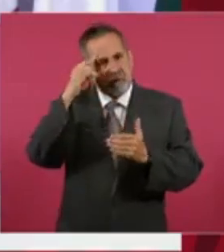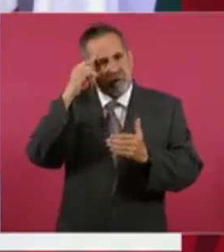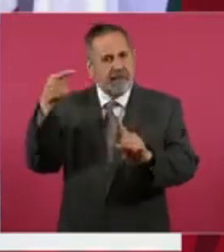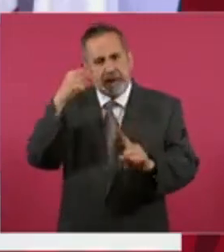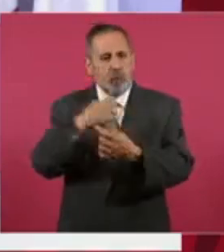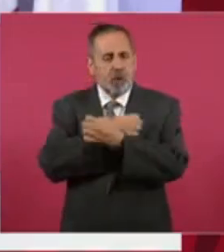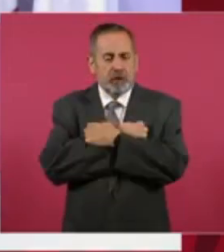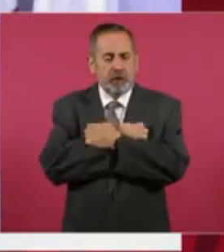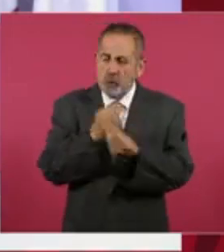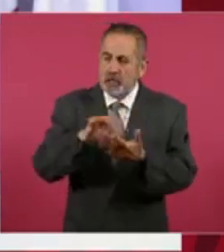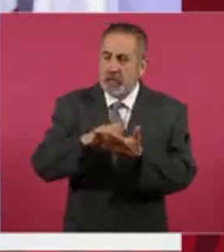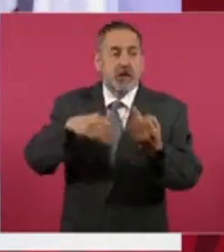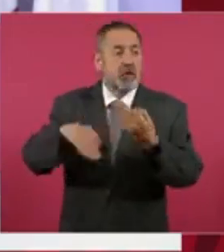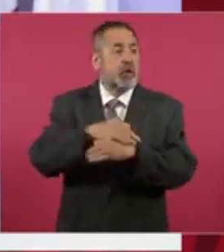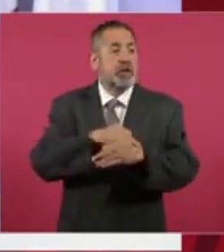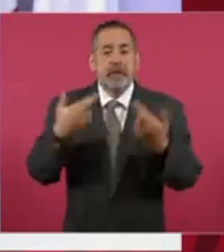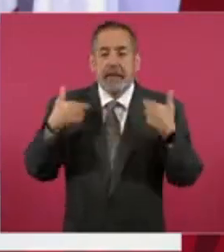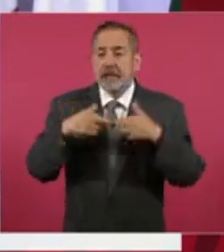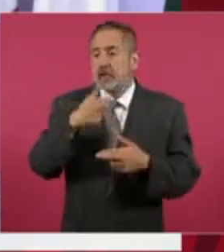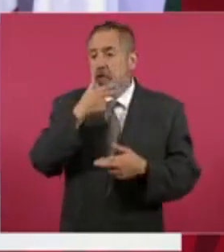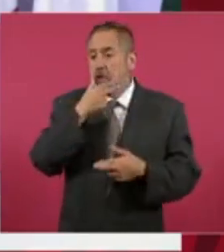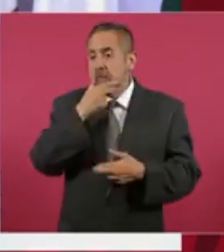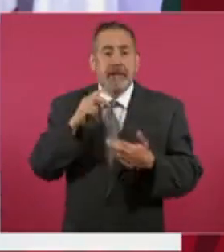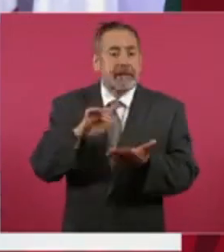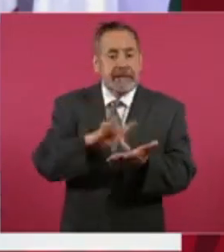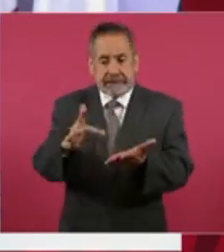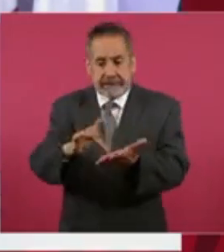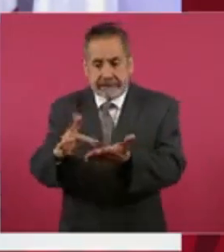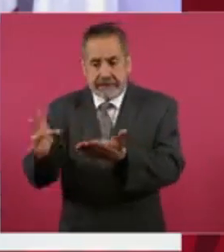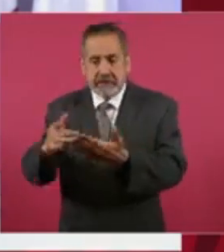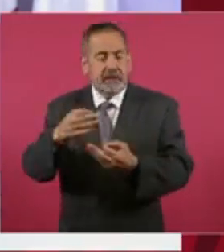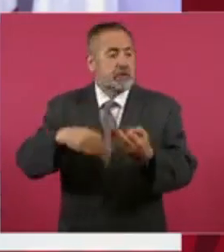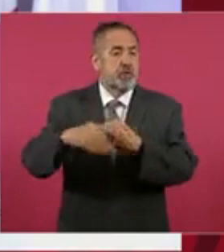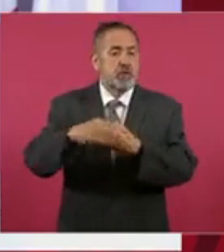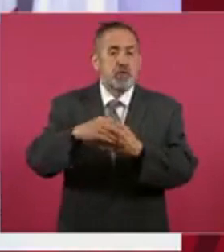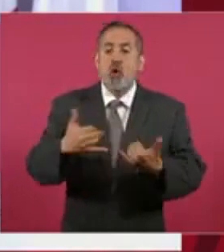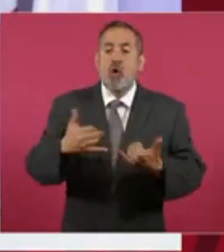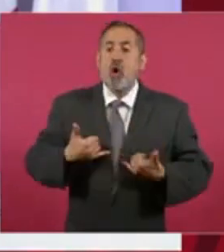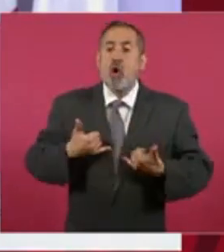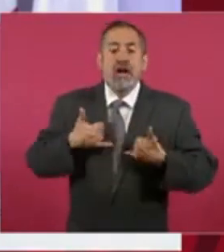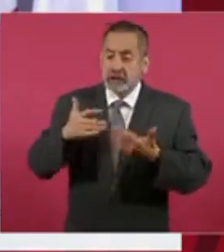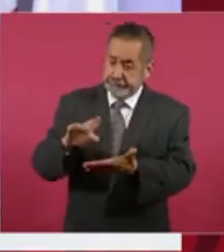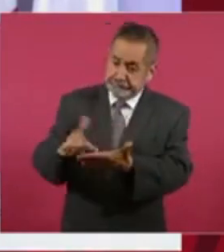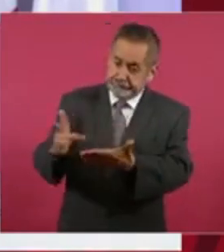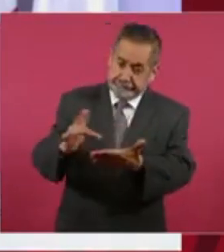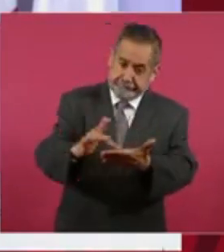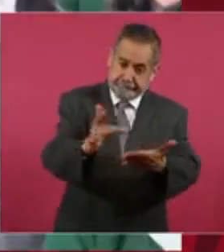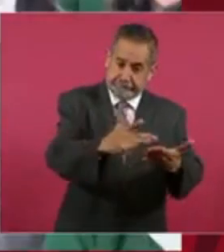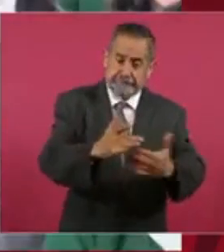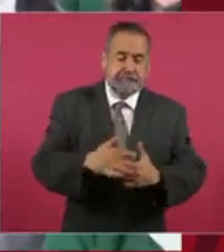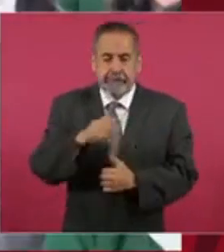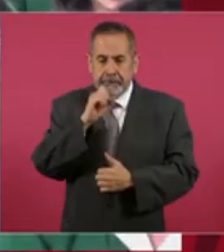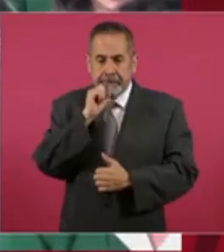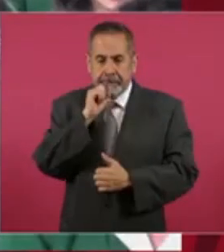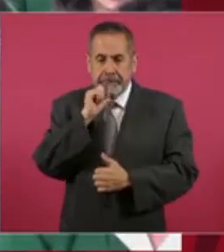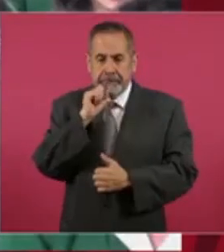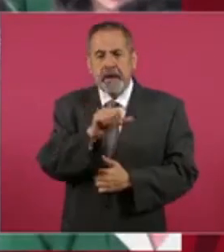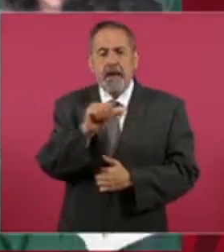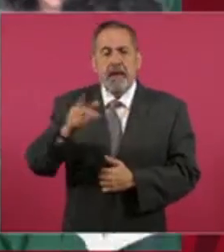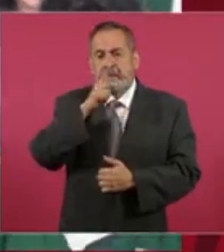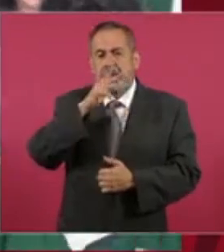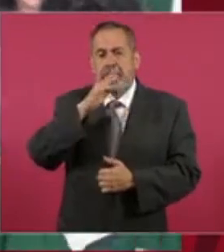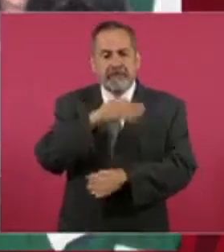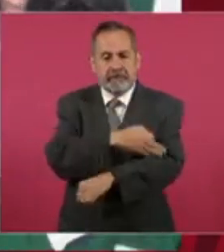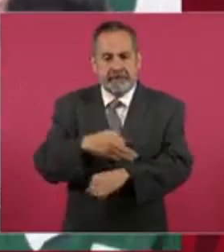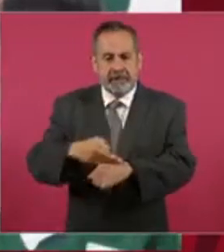maestras, a todos los maestros, a los jóvenes estudiantes y, por supuesto, a los padres de familia, que son